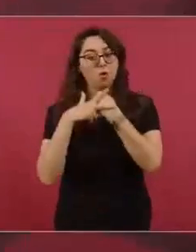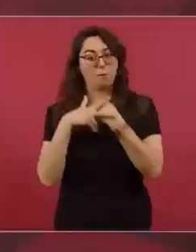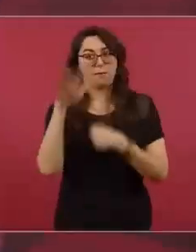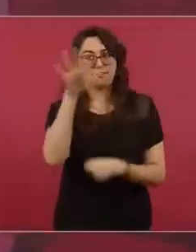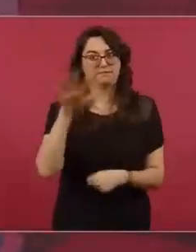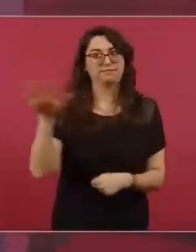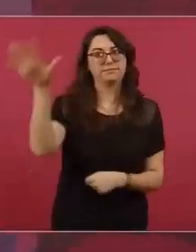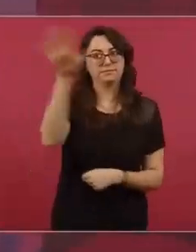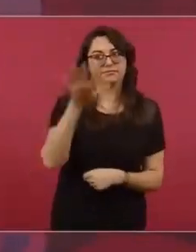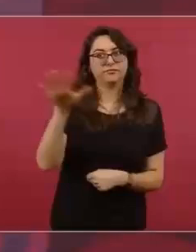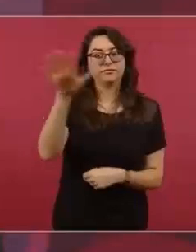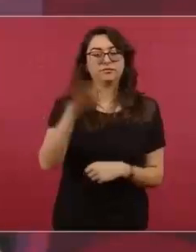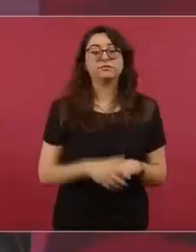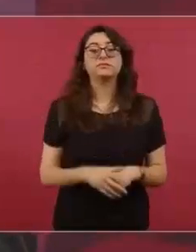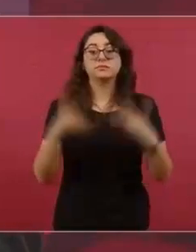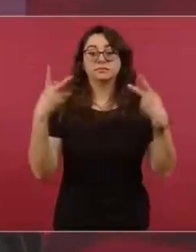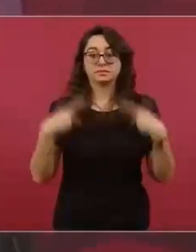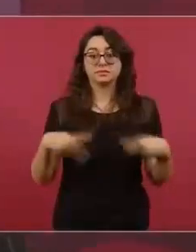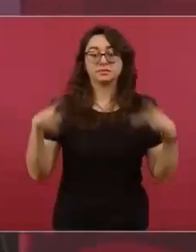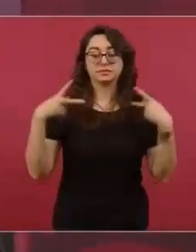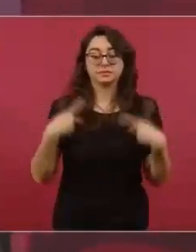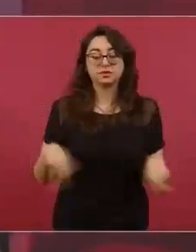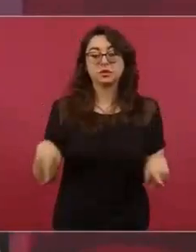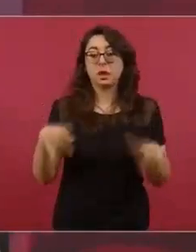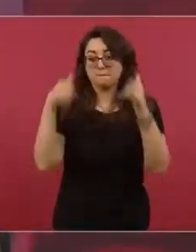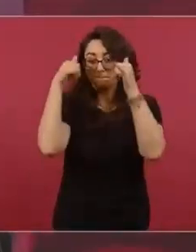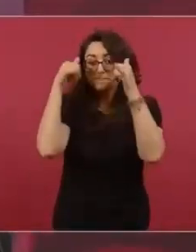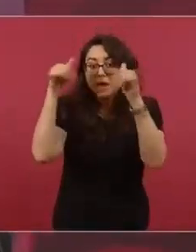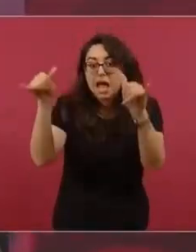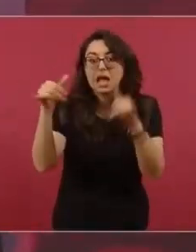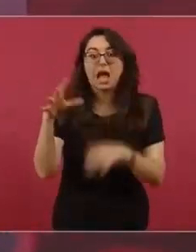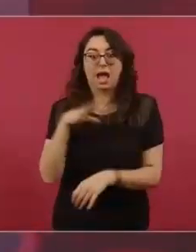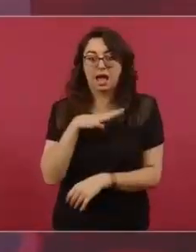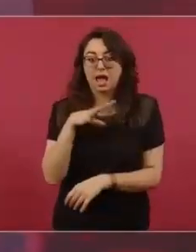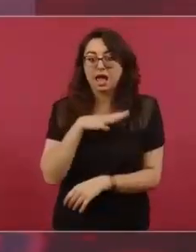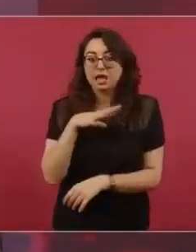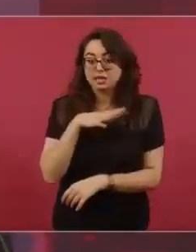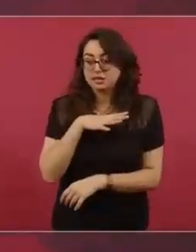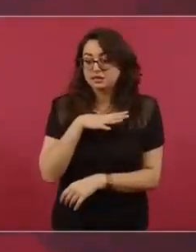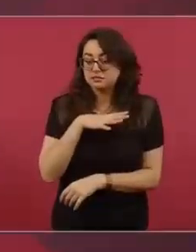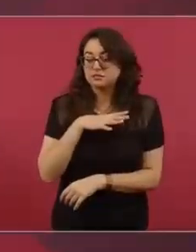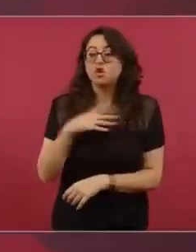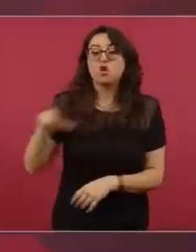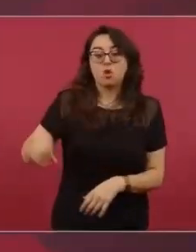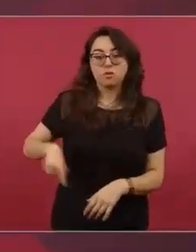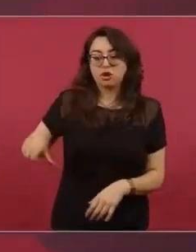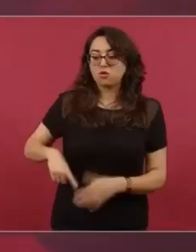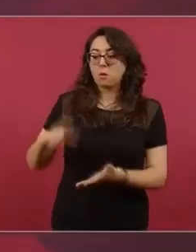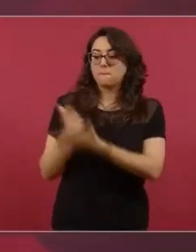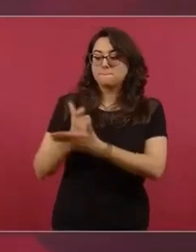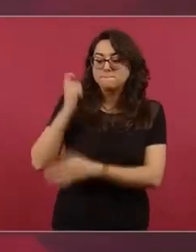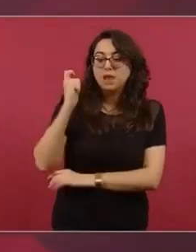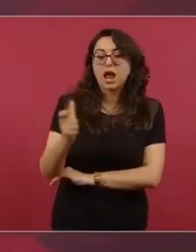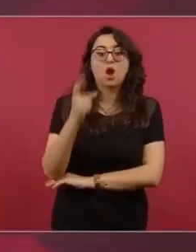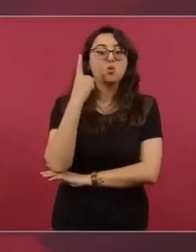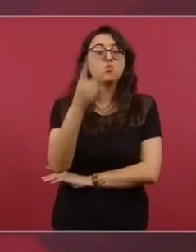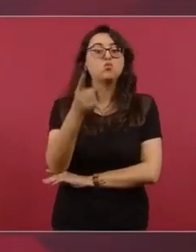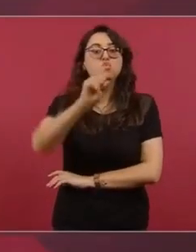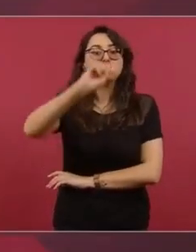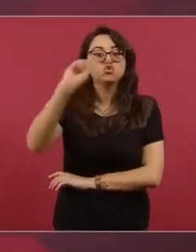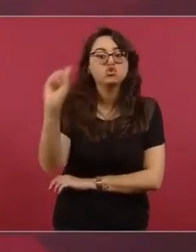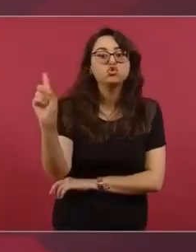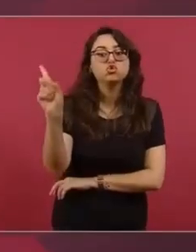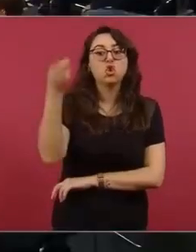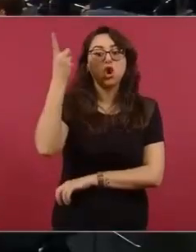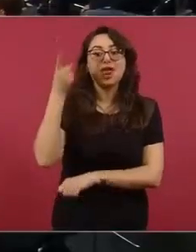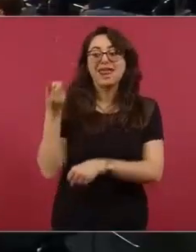hasta un dólar diario de subsidio, no